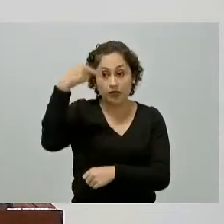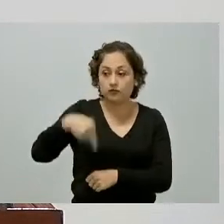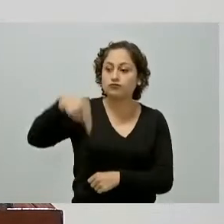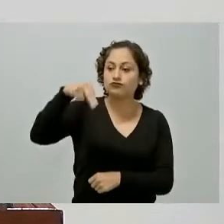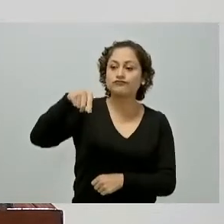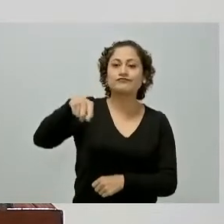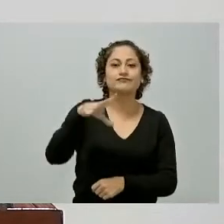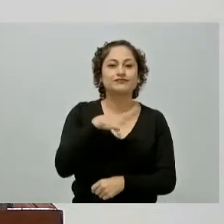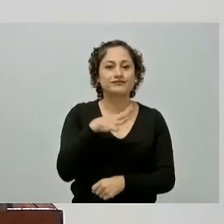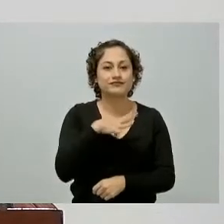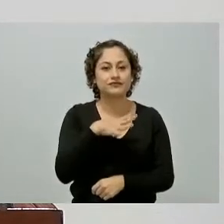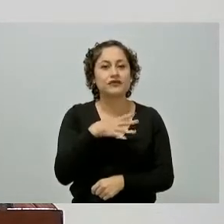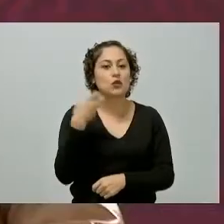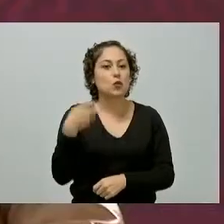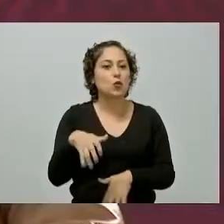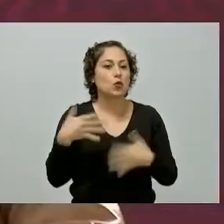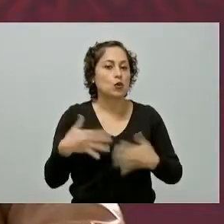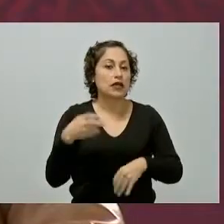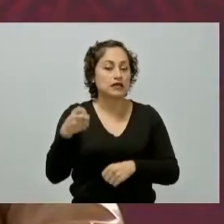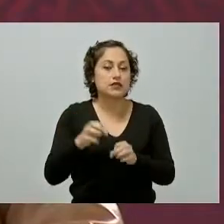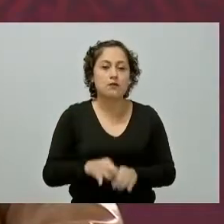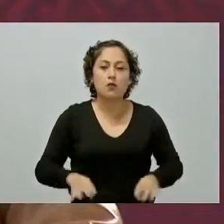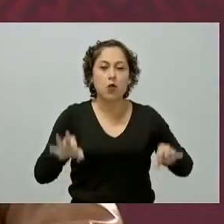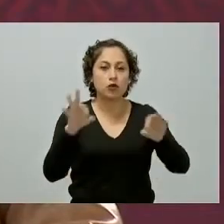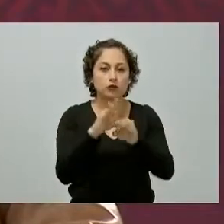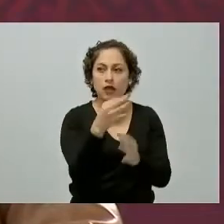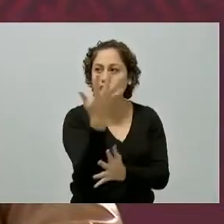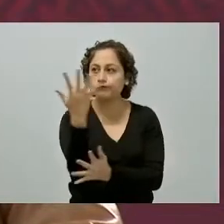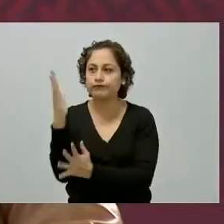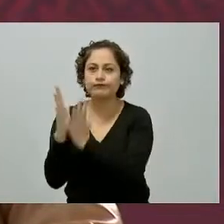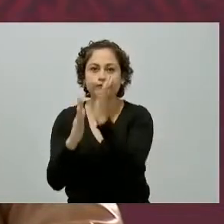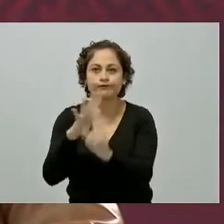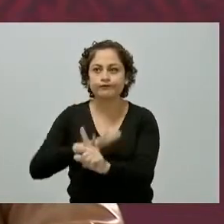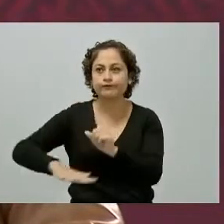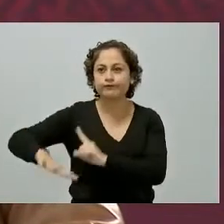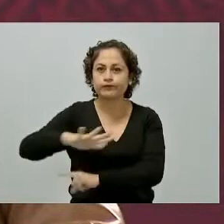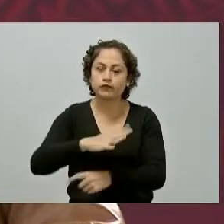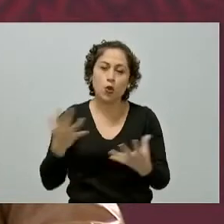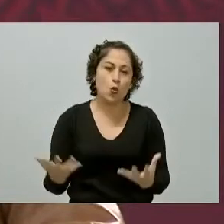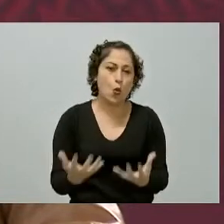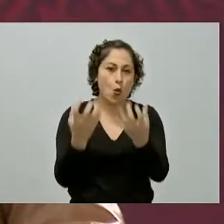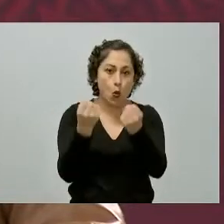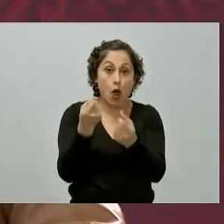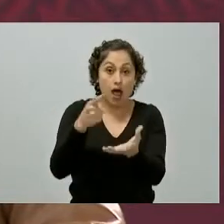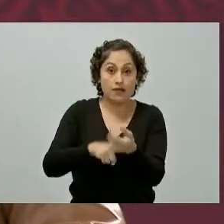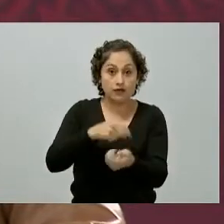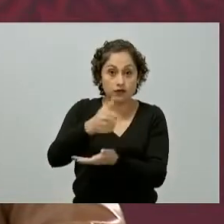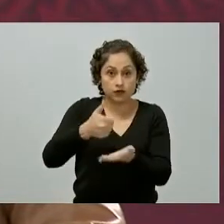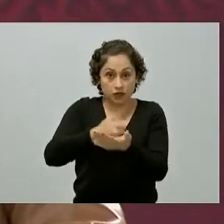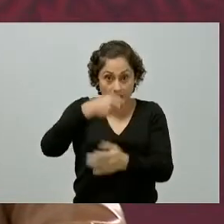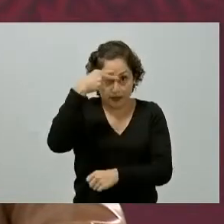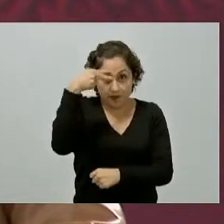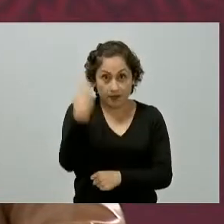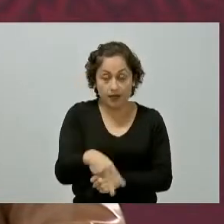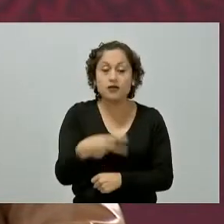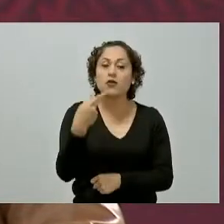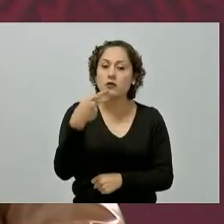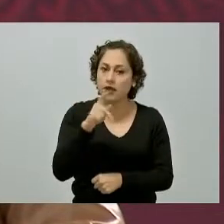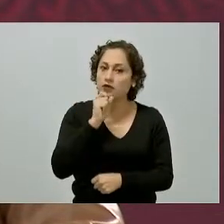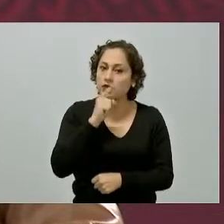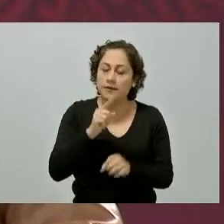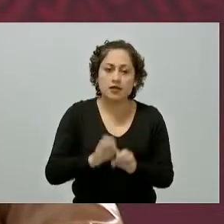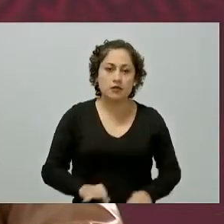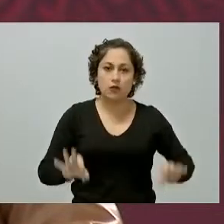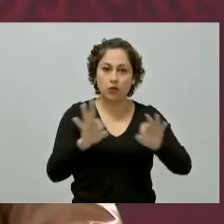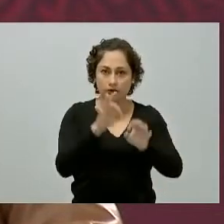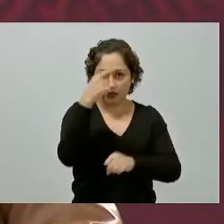fundamental de rescate ecológico y cultural no solamente de la Ciudad de México sino de nuestro país así